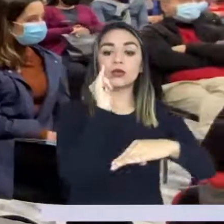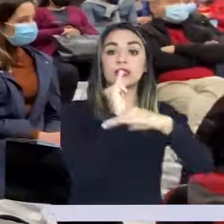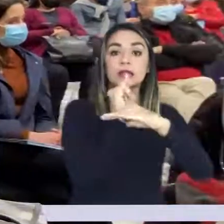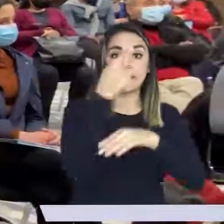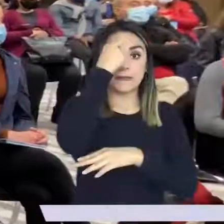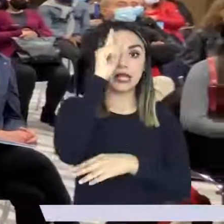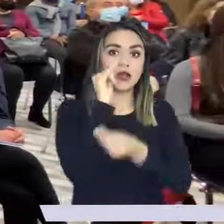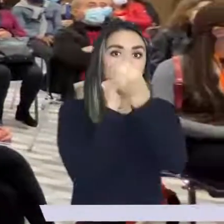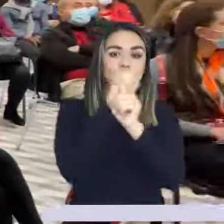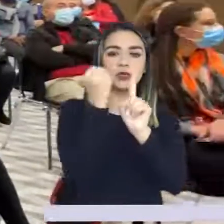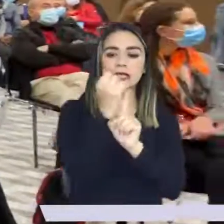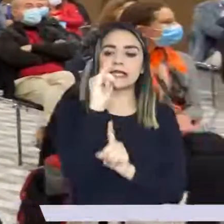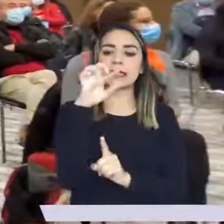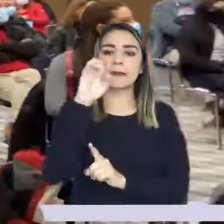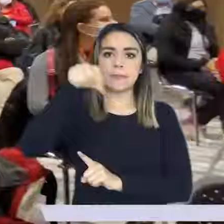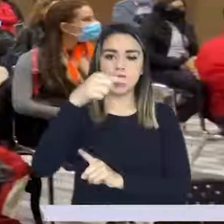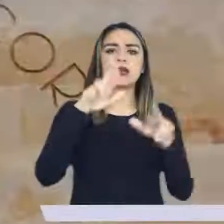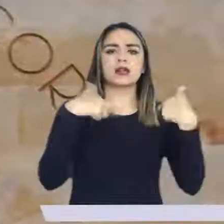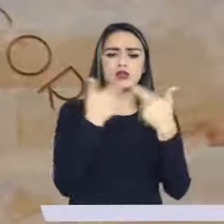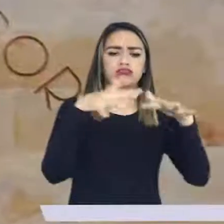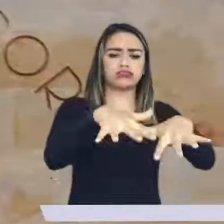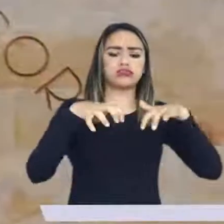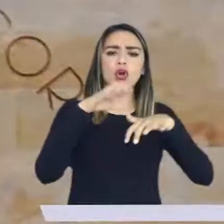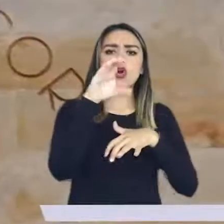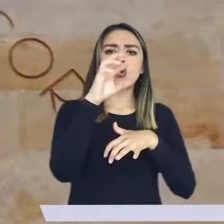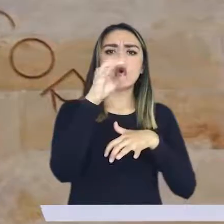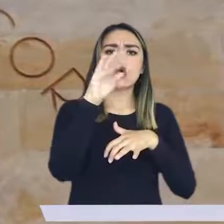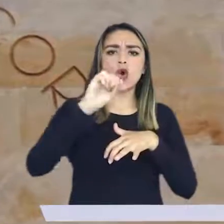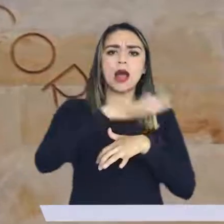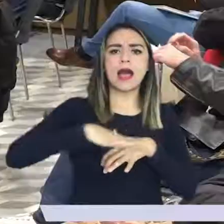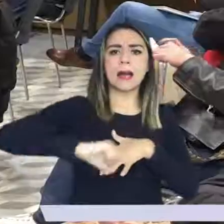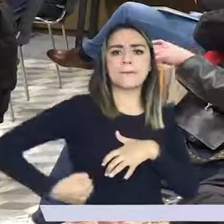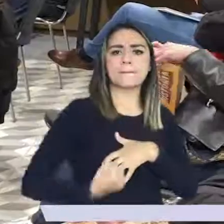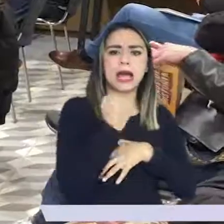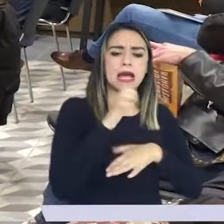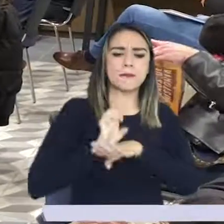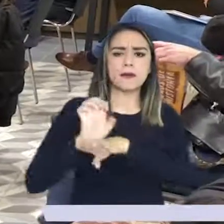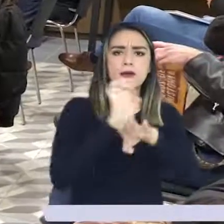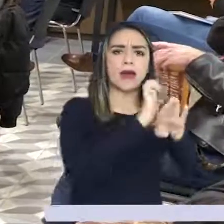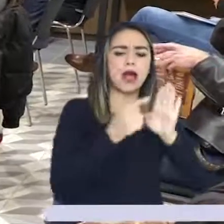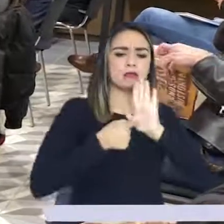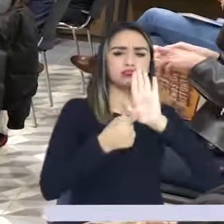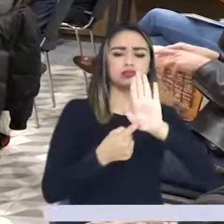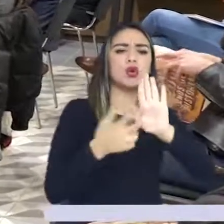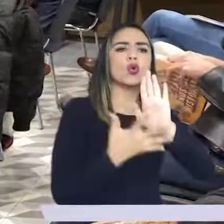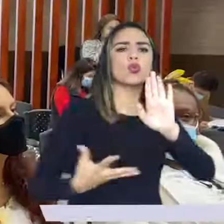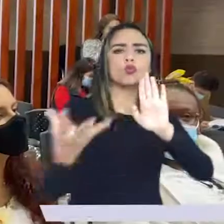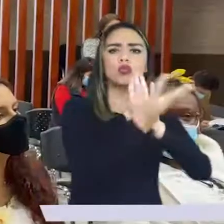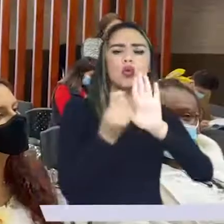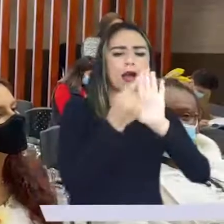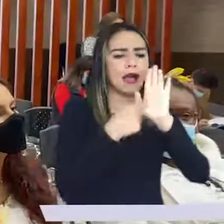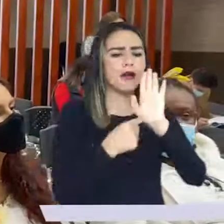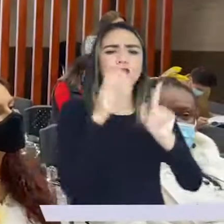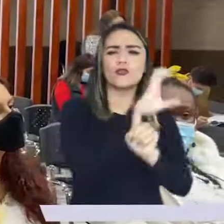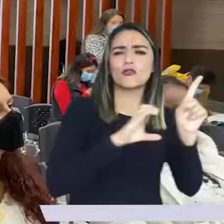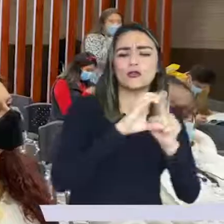ANATO y el Instituto para la Economía Social, IPES, se reunieron en la Plaza de la Concordia para dar a conocer a 19 agencias operadoras de viajes